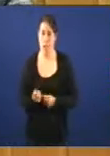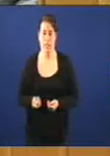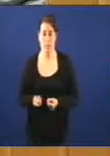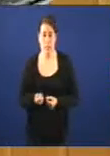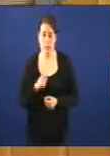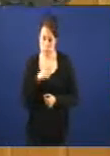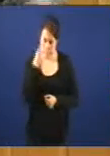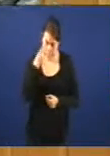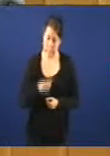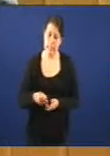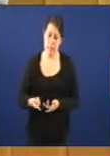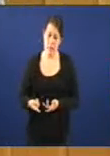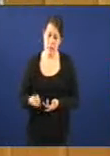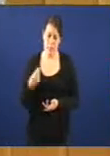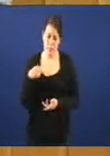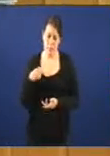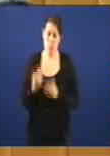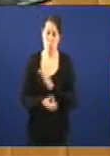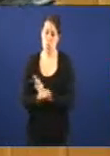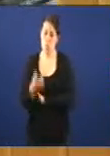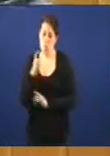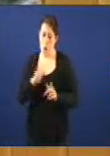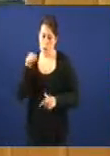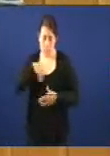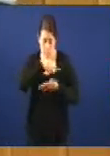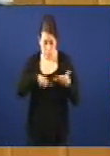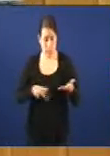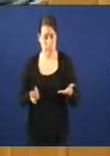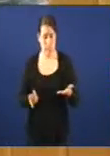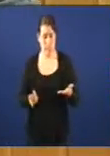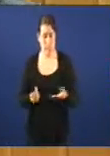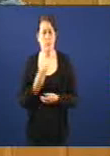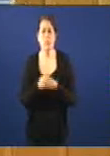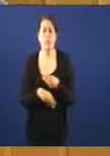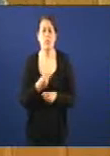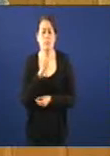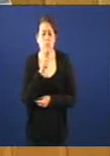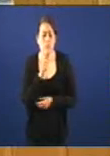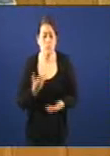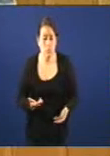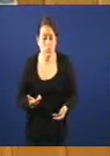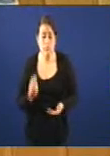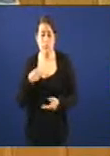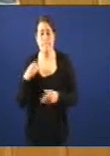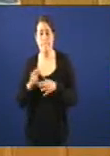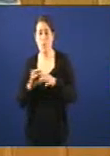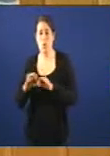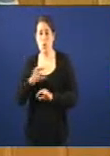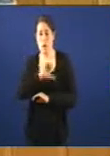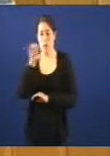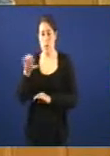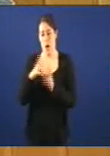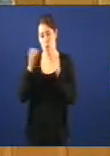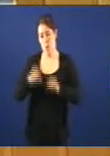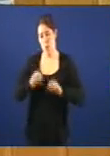ten notificación dos productores deste país. que van a facer vostedes? Que van a facer vostedes agora cando a Unión Europea aprove os novos